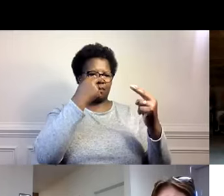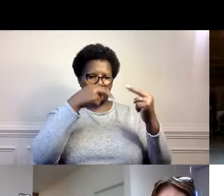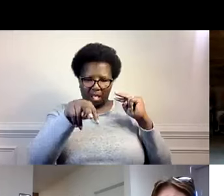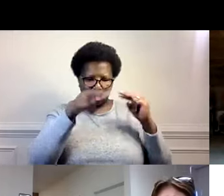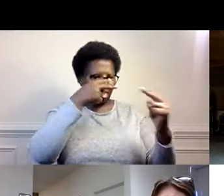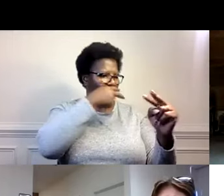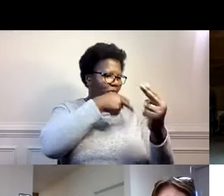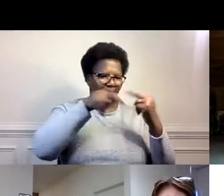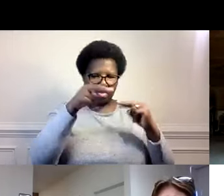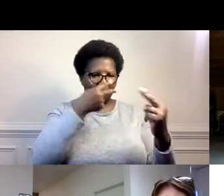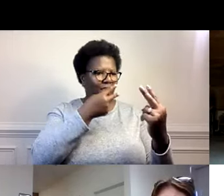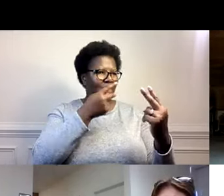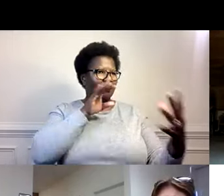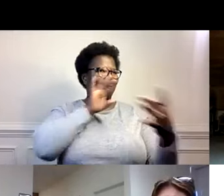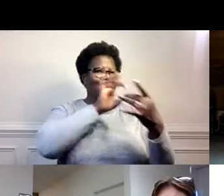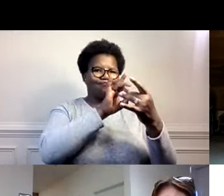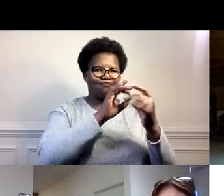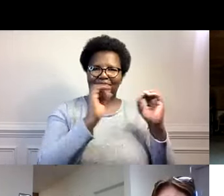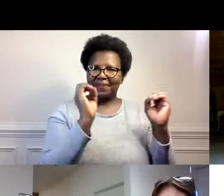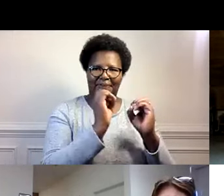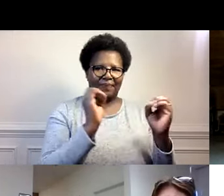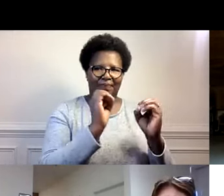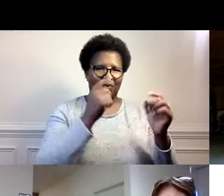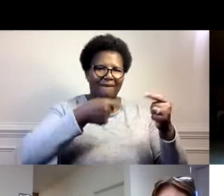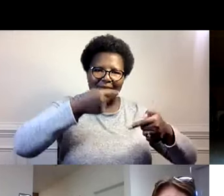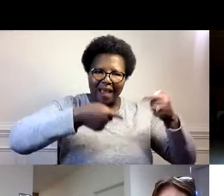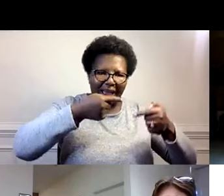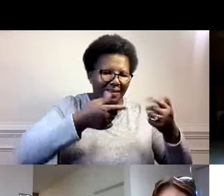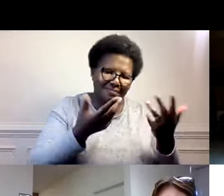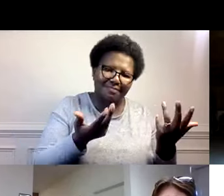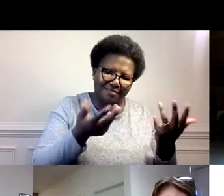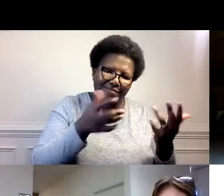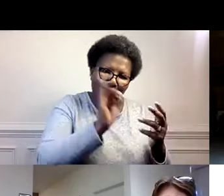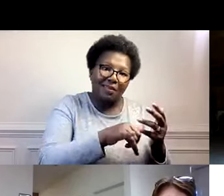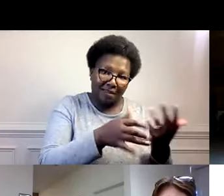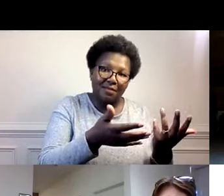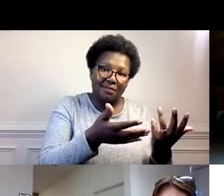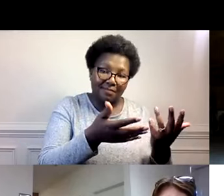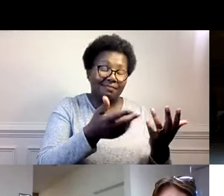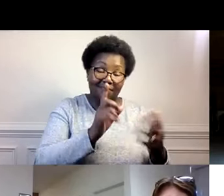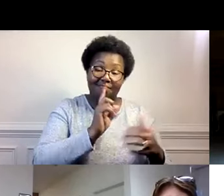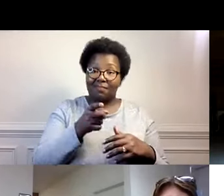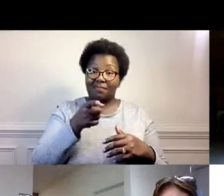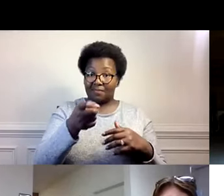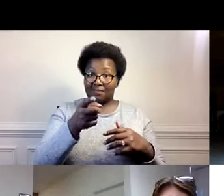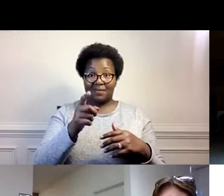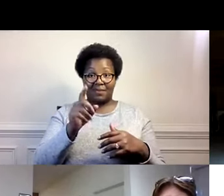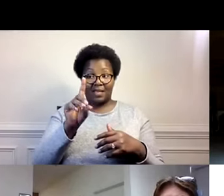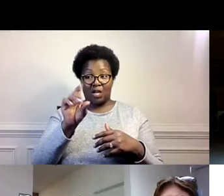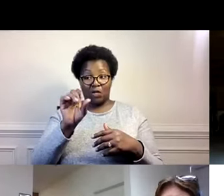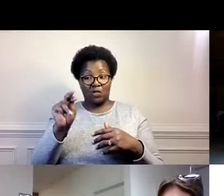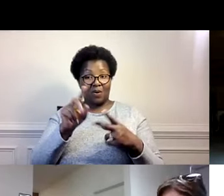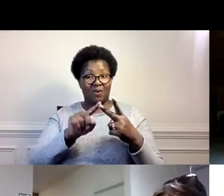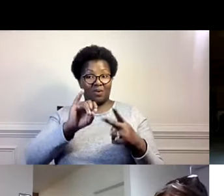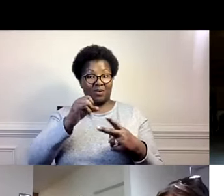las cosas del mismo punto de vista. No teníamos esa buena relación, ¿verdad? Sí. Sí. Te entiendo. Te entiendo. ¿Y qué tal tú,